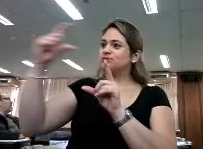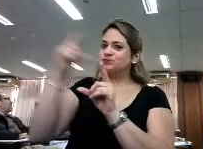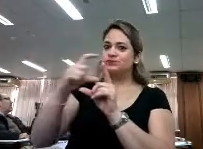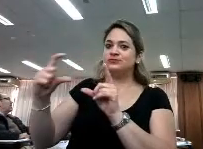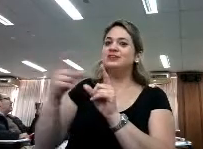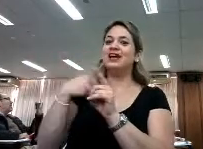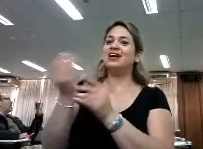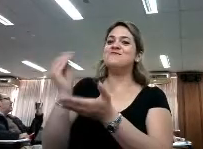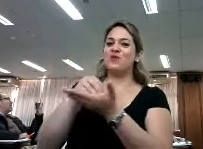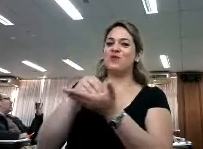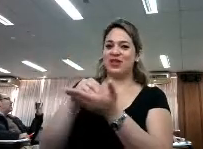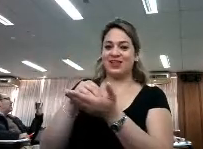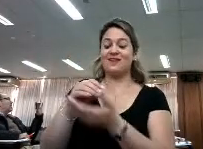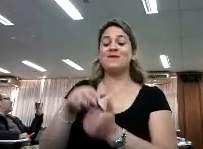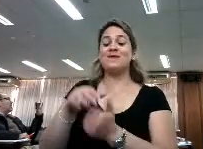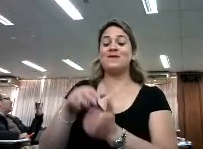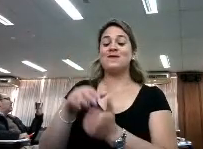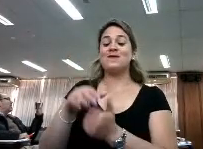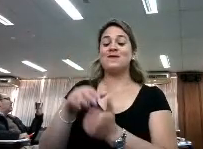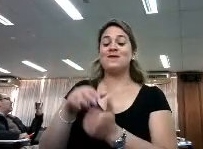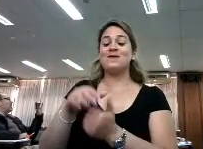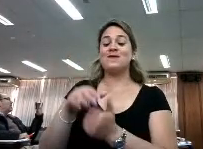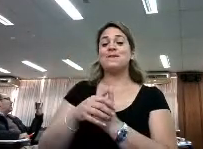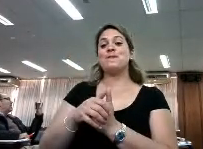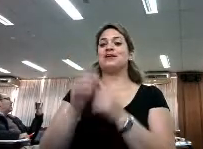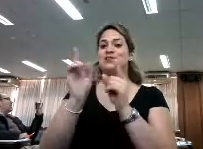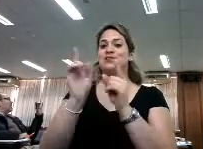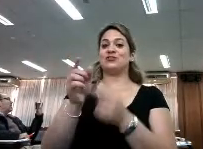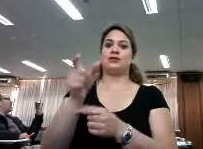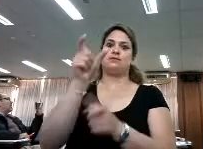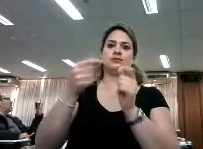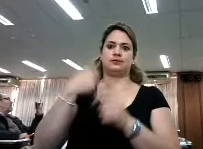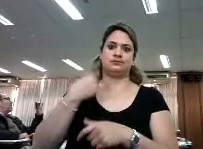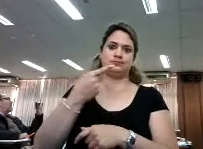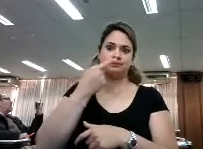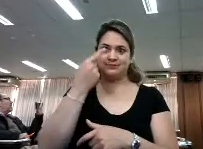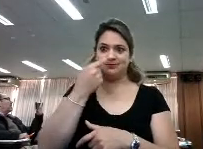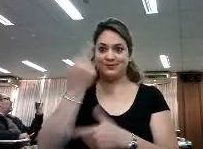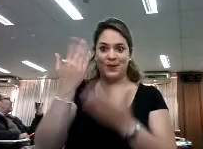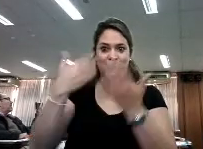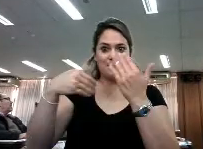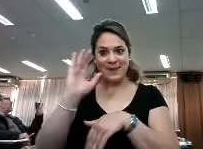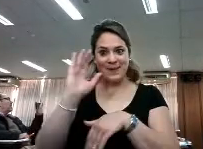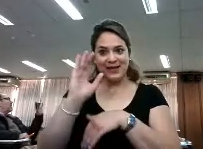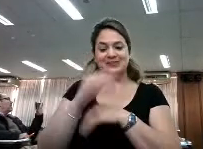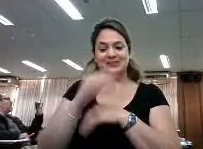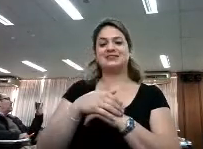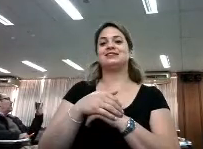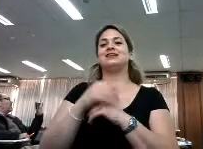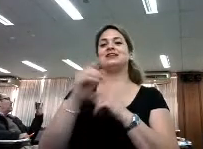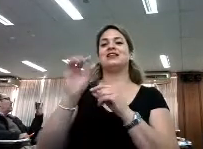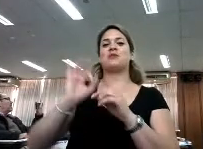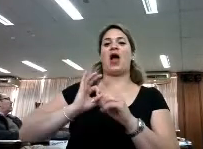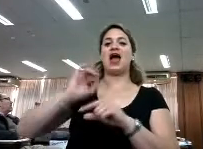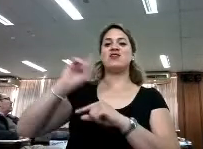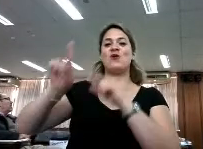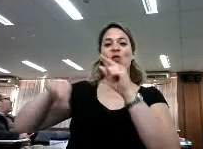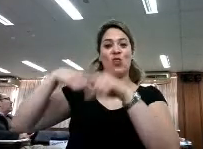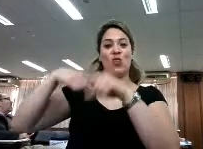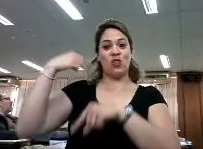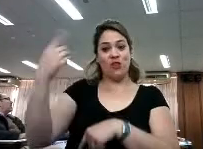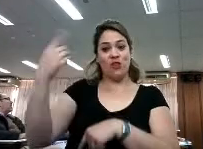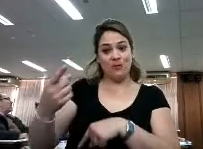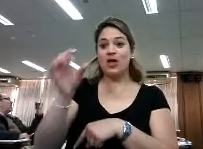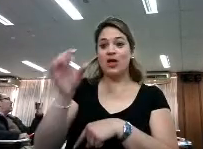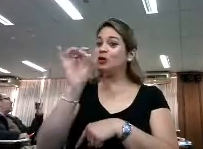Y bueno, ya vimos que también la aceptación había sido muy buena. Al año siguiente solo hicimos